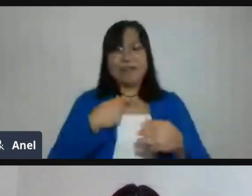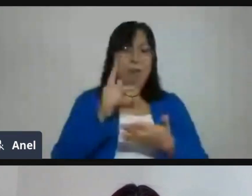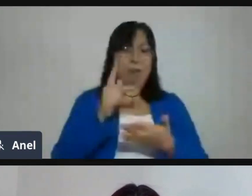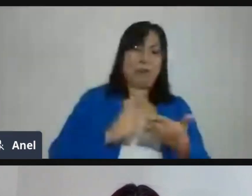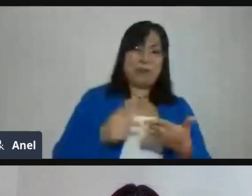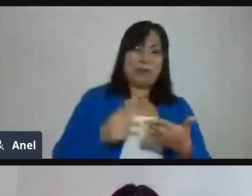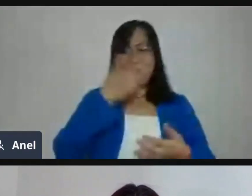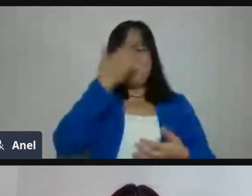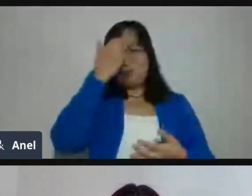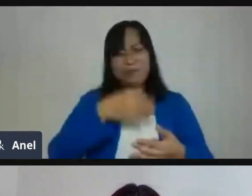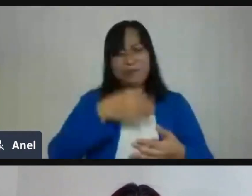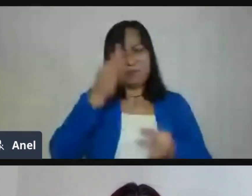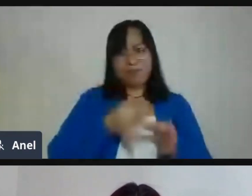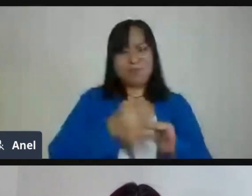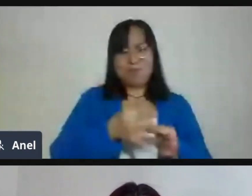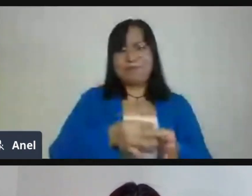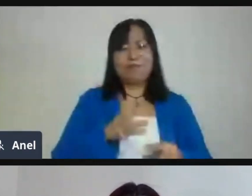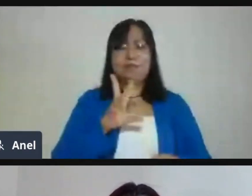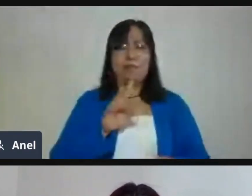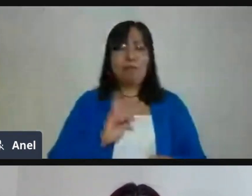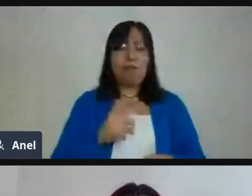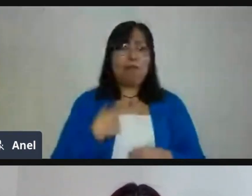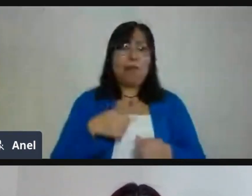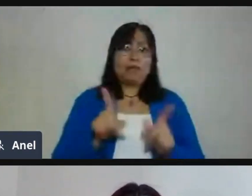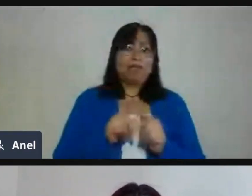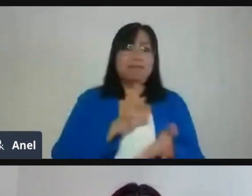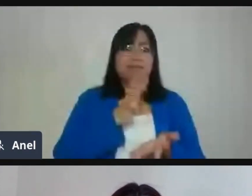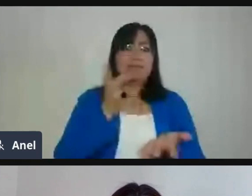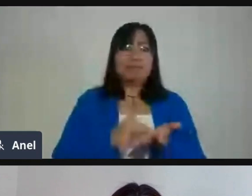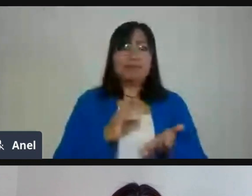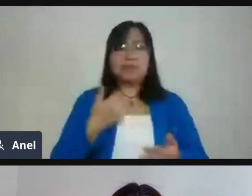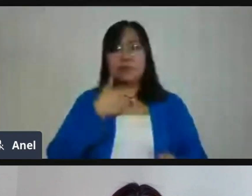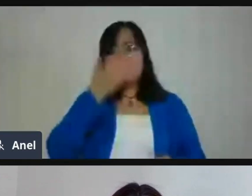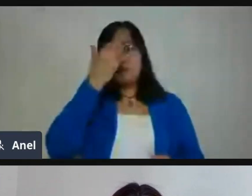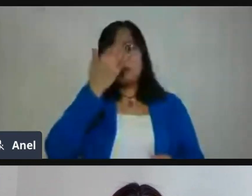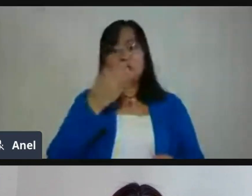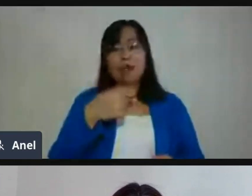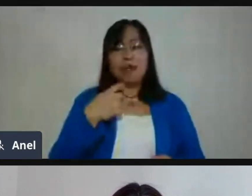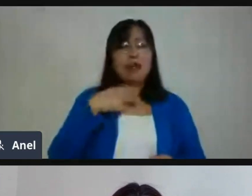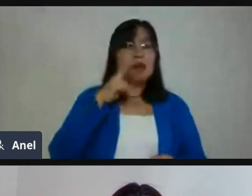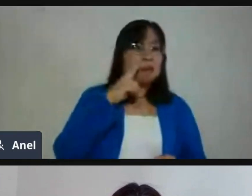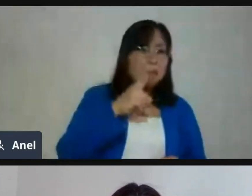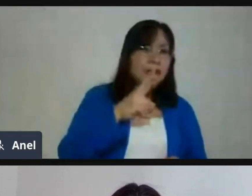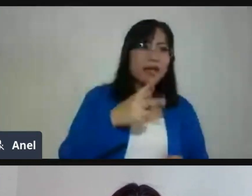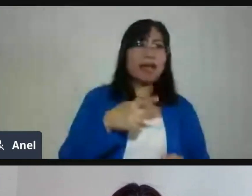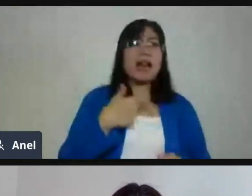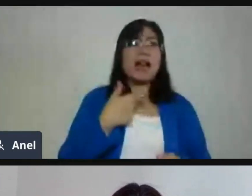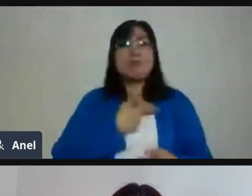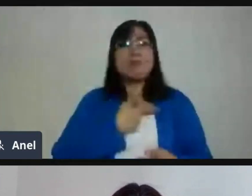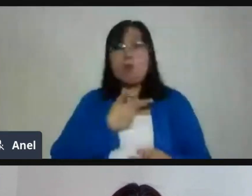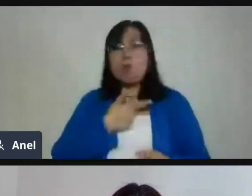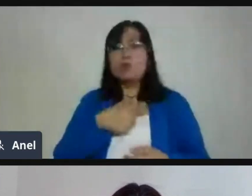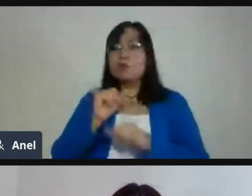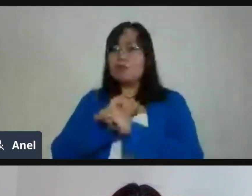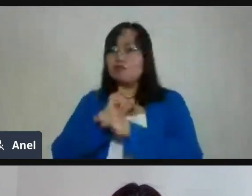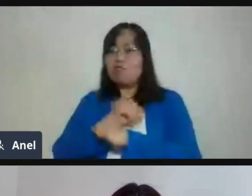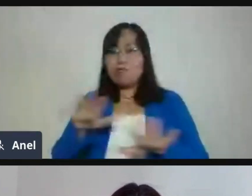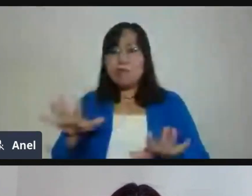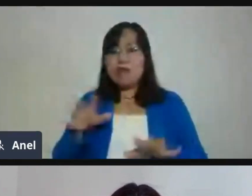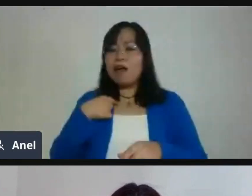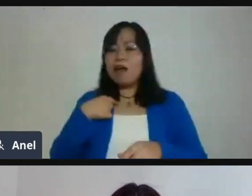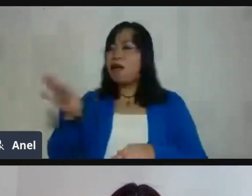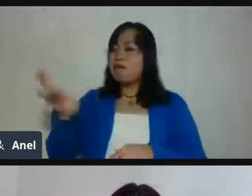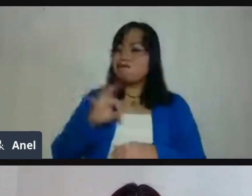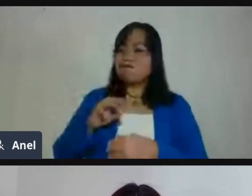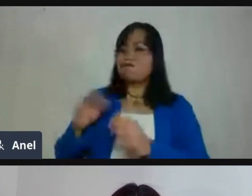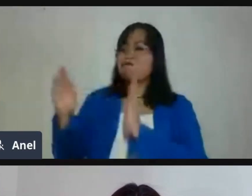etcétera. Y resulta que no. Solo tienes que ir agregando imágenes, ir agregando texto. Esta herramienta